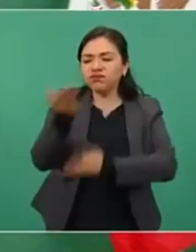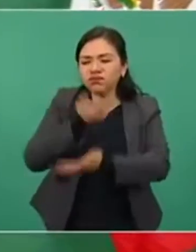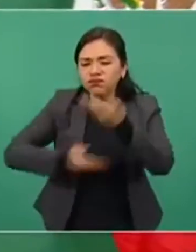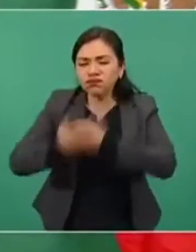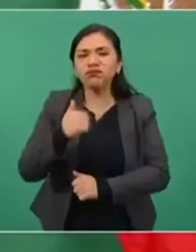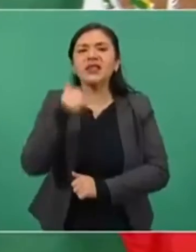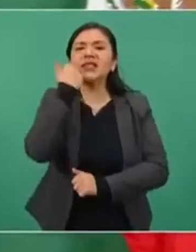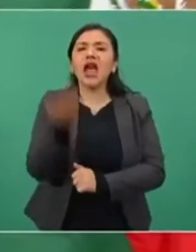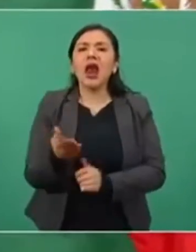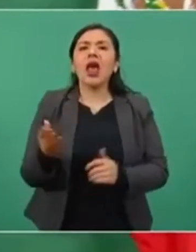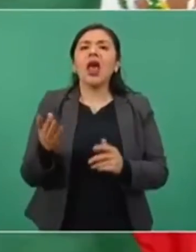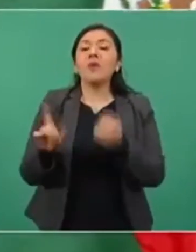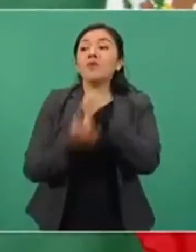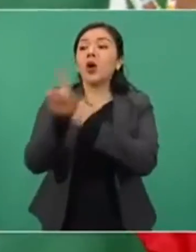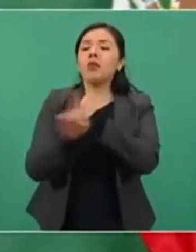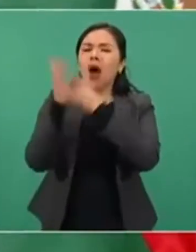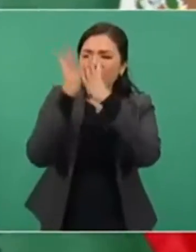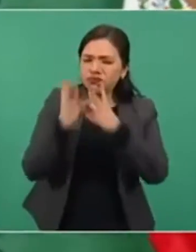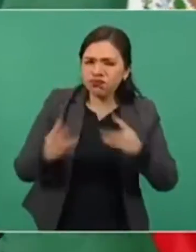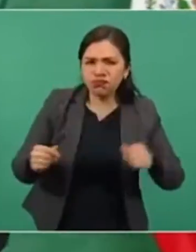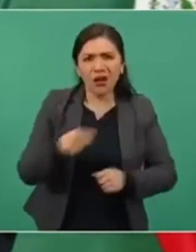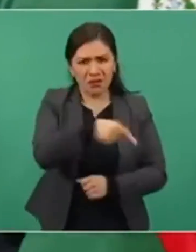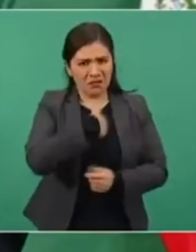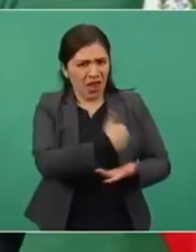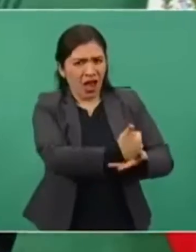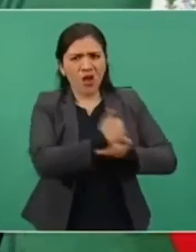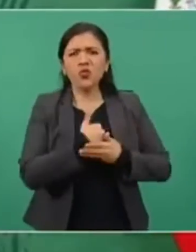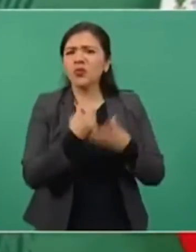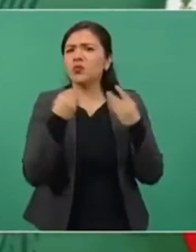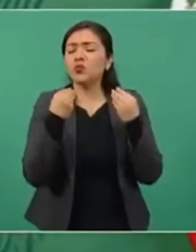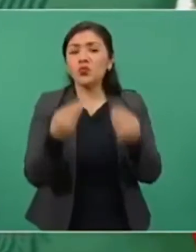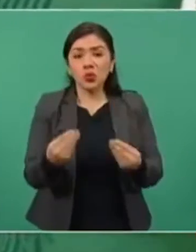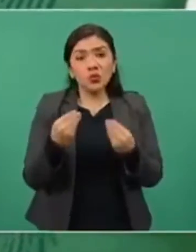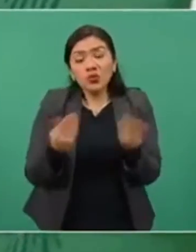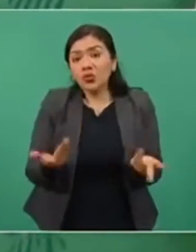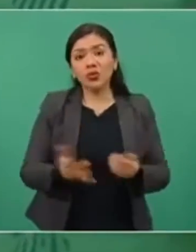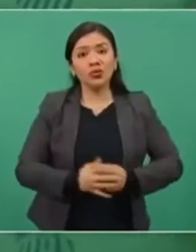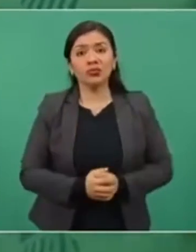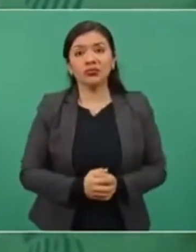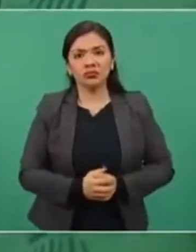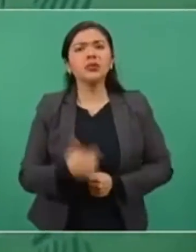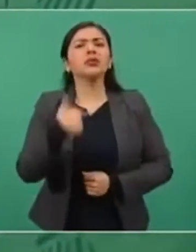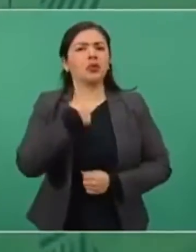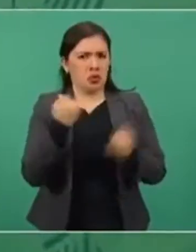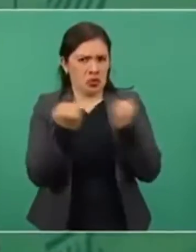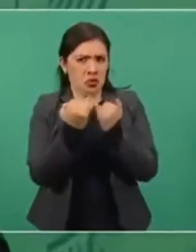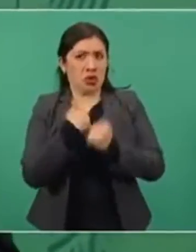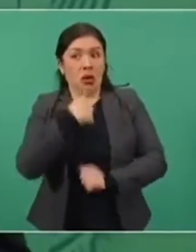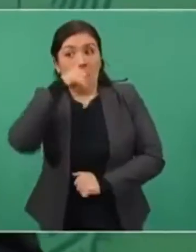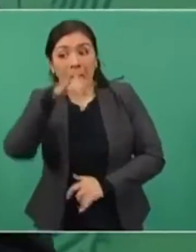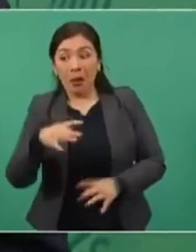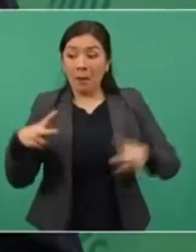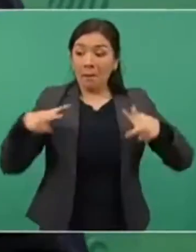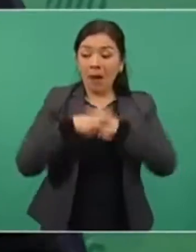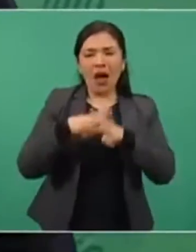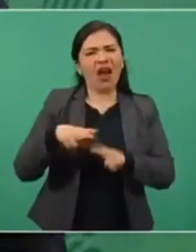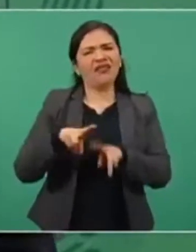busca la conciliación, me ayuda mucho. Yo también no me peleo con nadie,